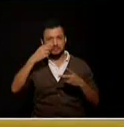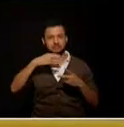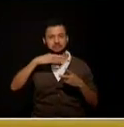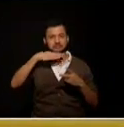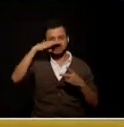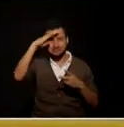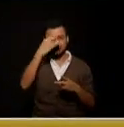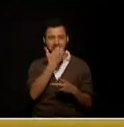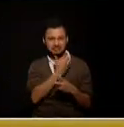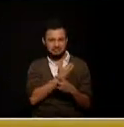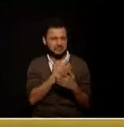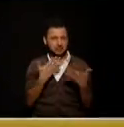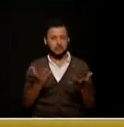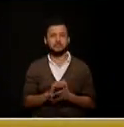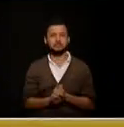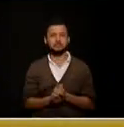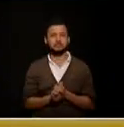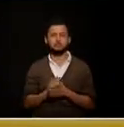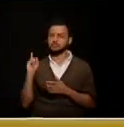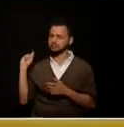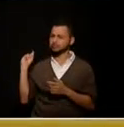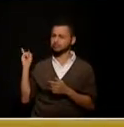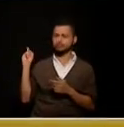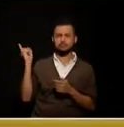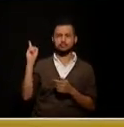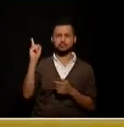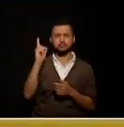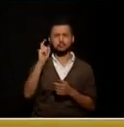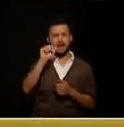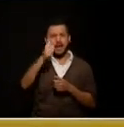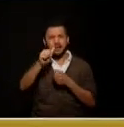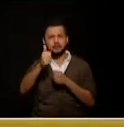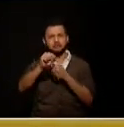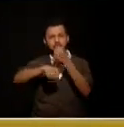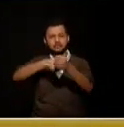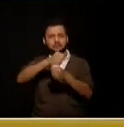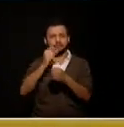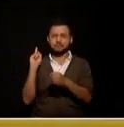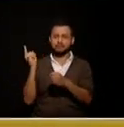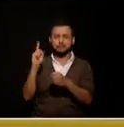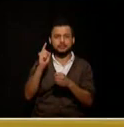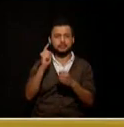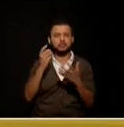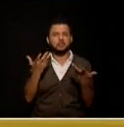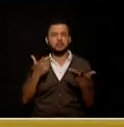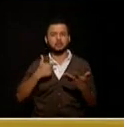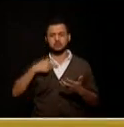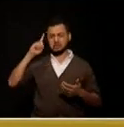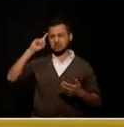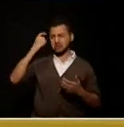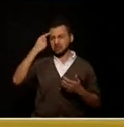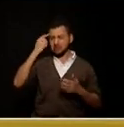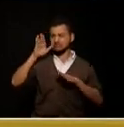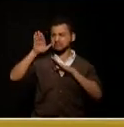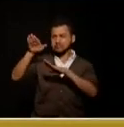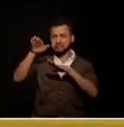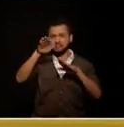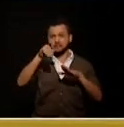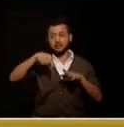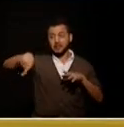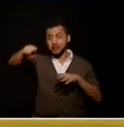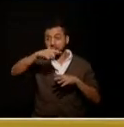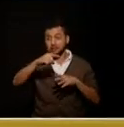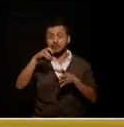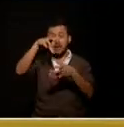quienes han gobernado tienen intereses en los contralores corruptos tienen familia y socios en las